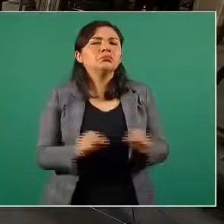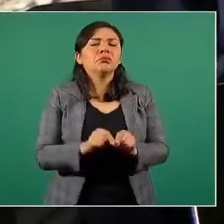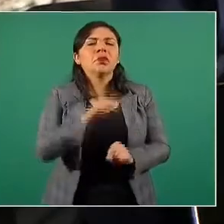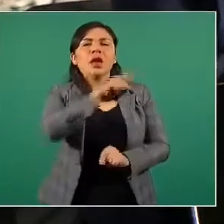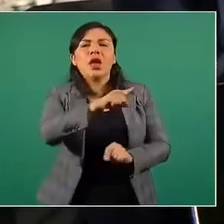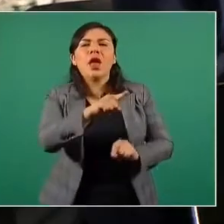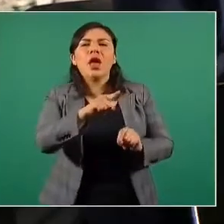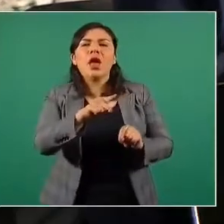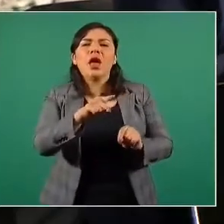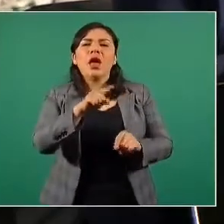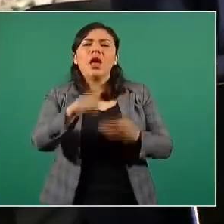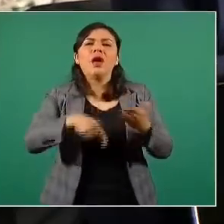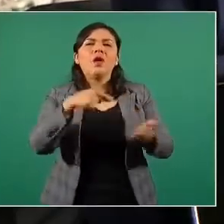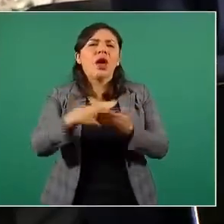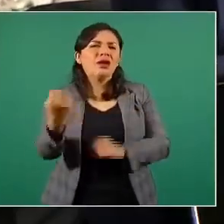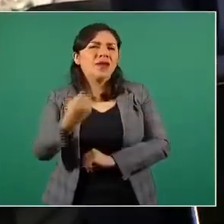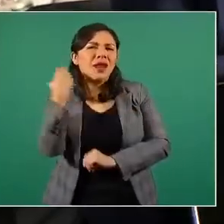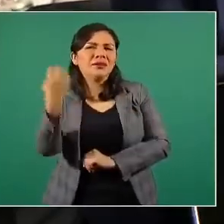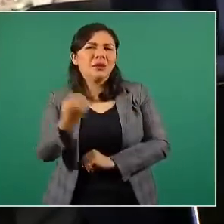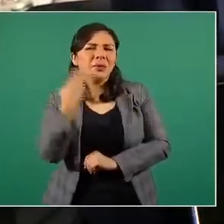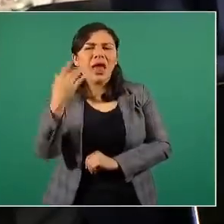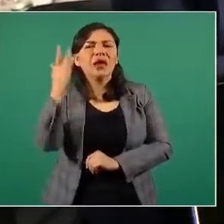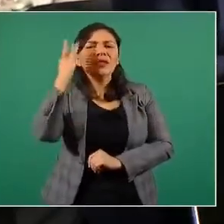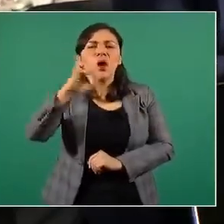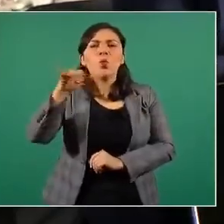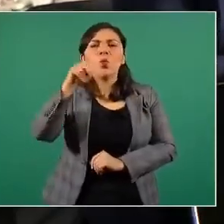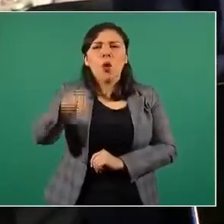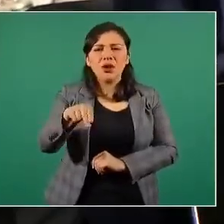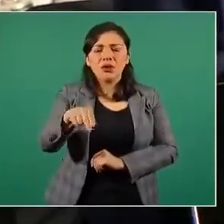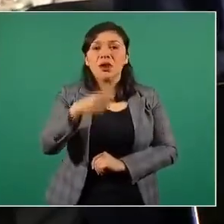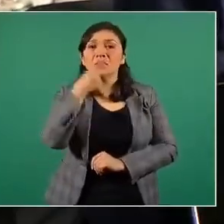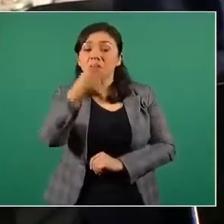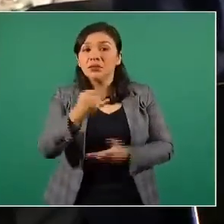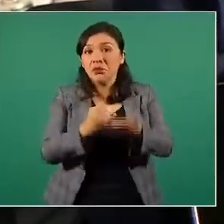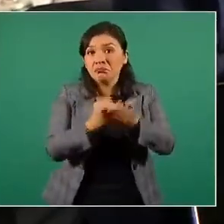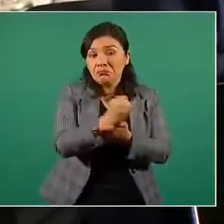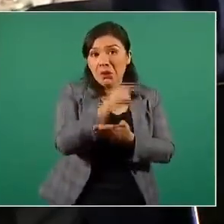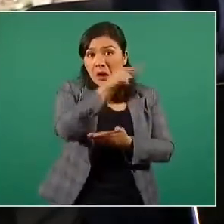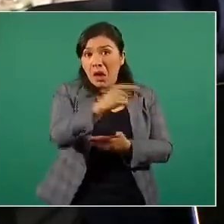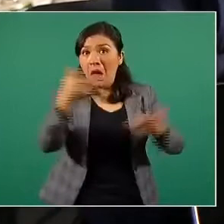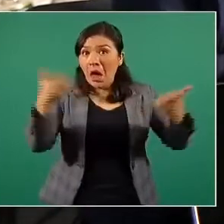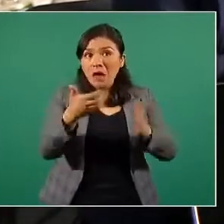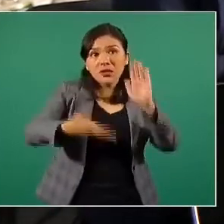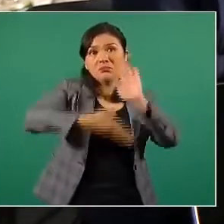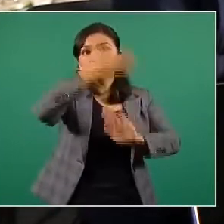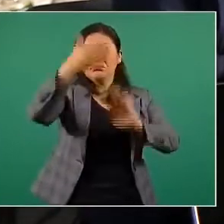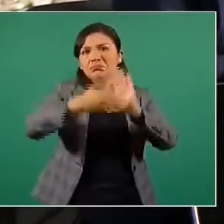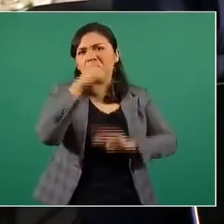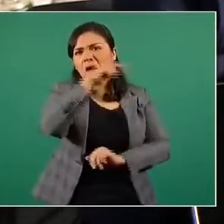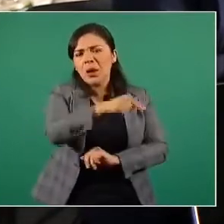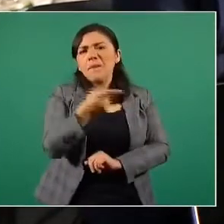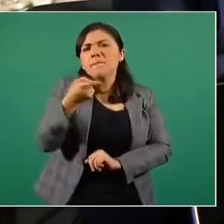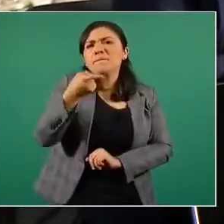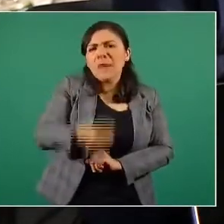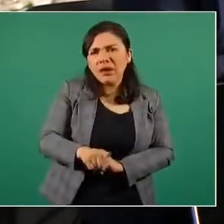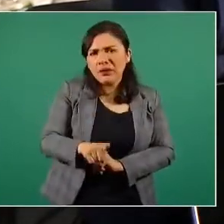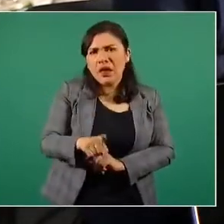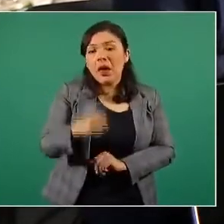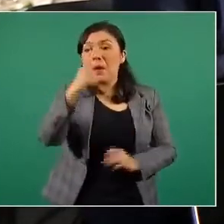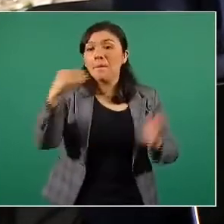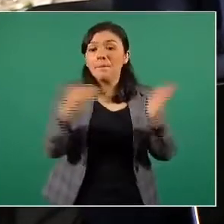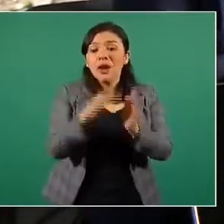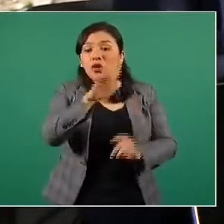San Juan de Guadalupe decide que ahí se construya lo que ellos digan en 1